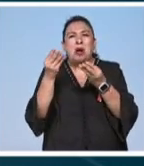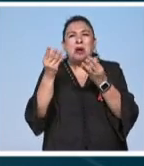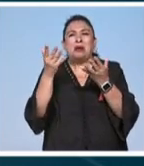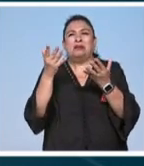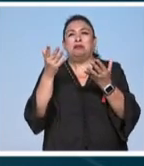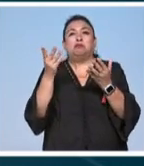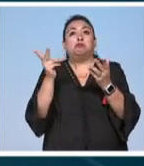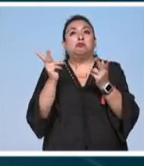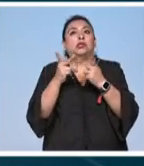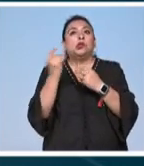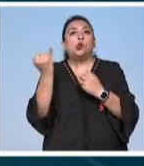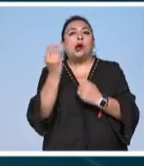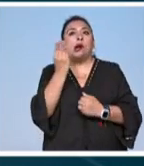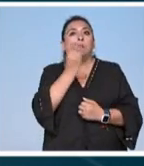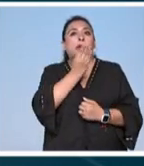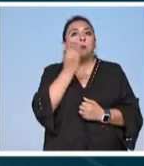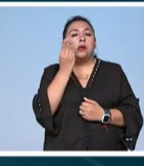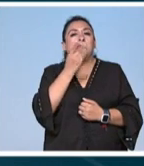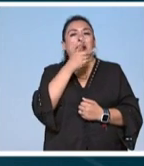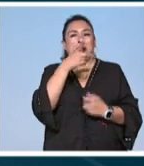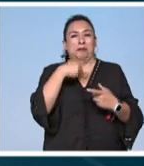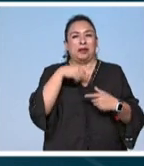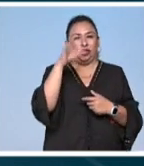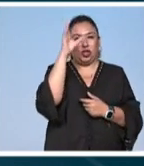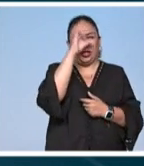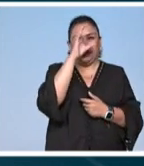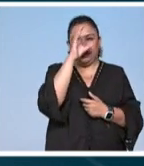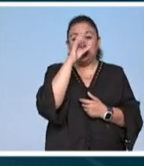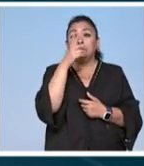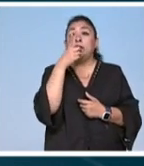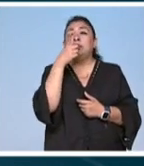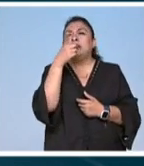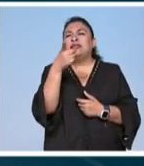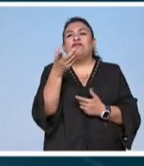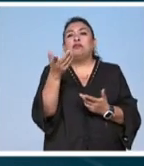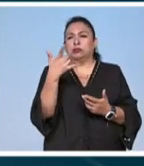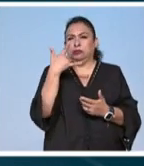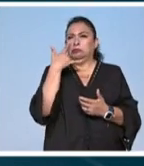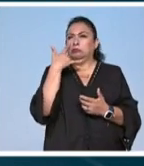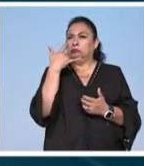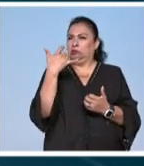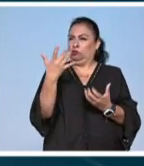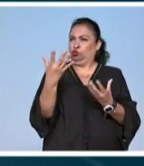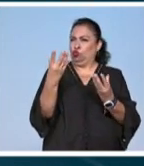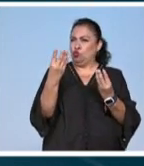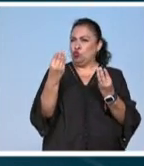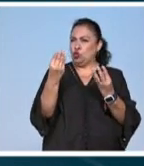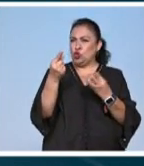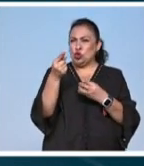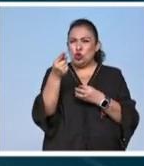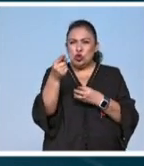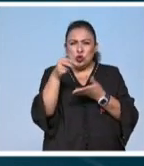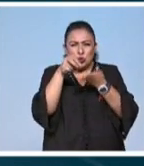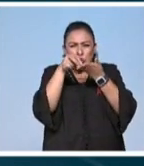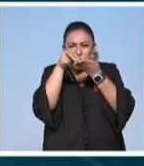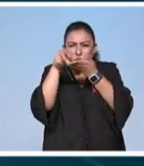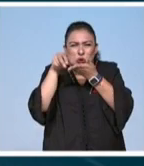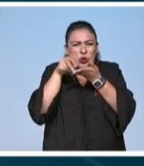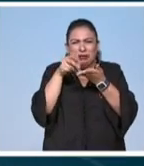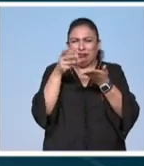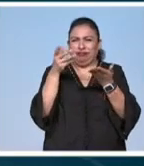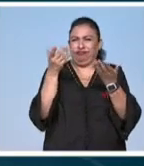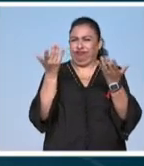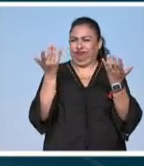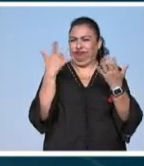estilo bíblico científicos entomatólogos señalaron que es inusual que haya tantos de estos pulgones pululando